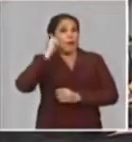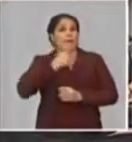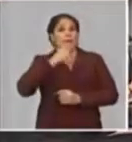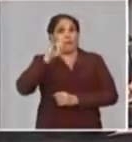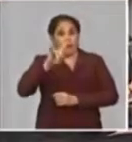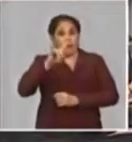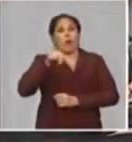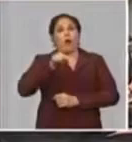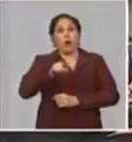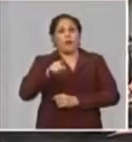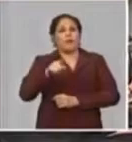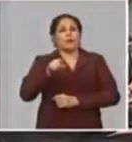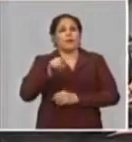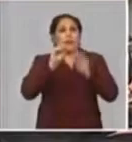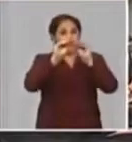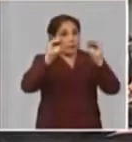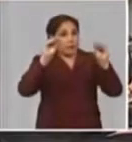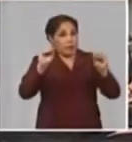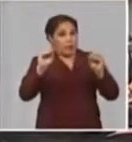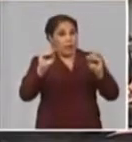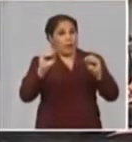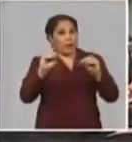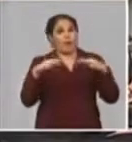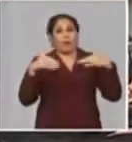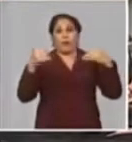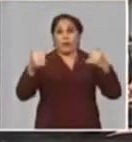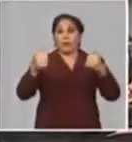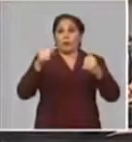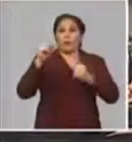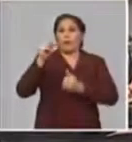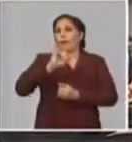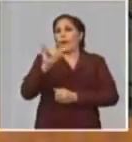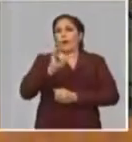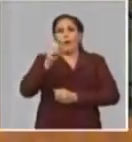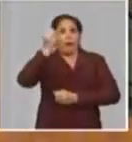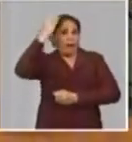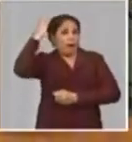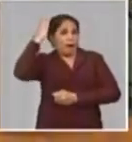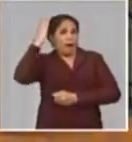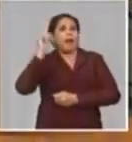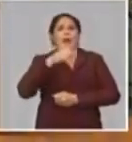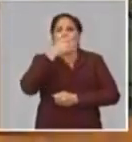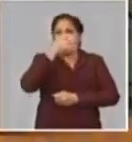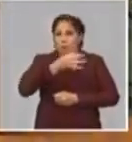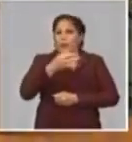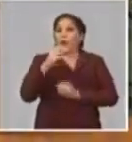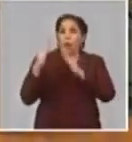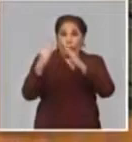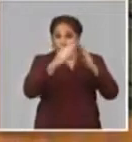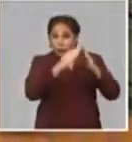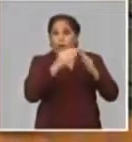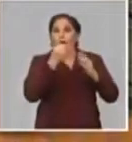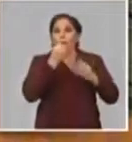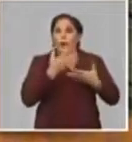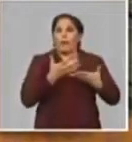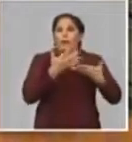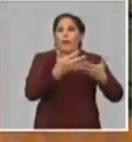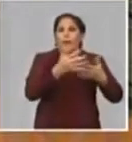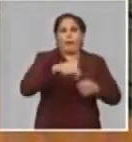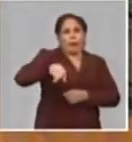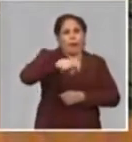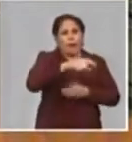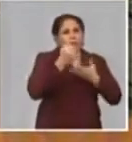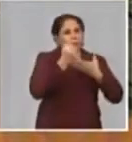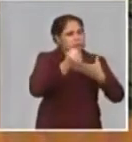escuchado el llamado de la dirección del país, del presidente de la república, que cada estudiante en su comunidad de forma específica y donde